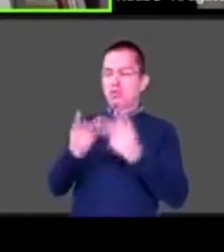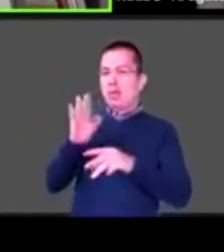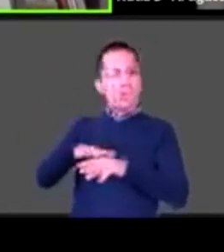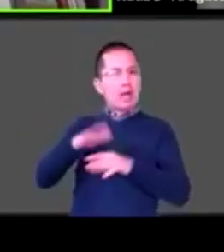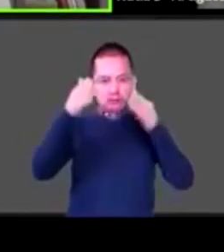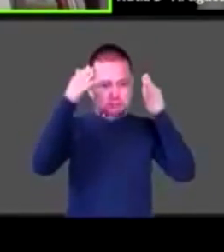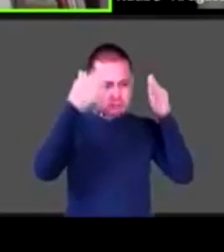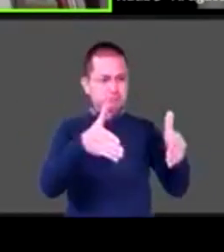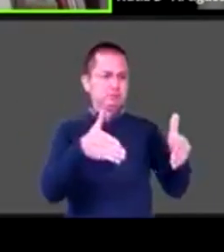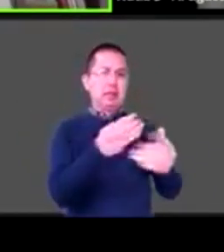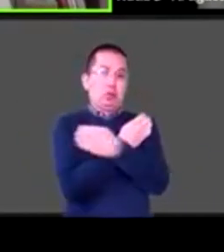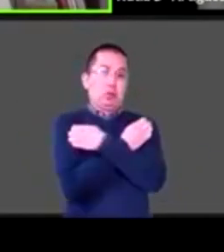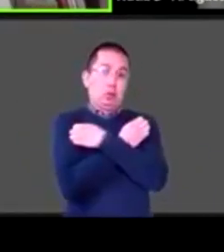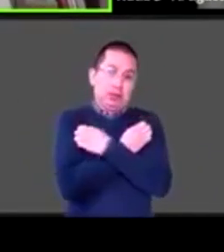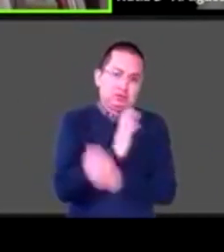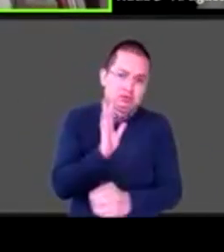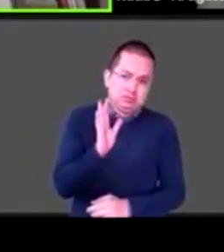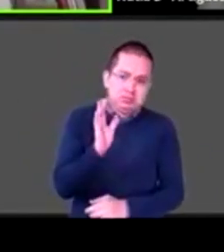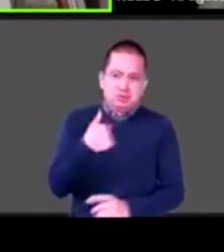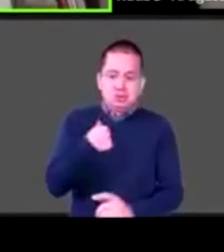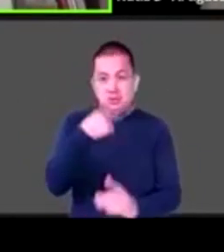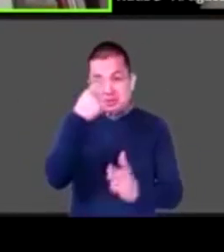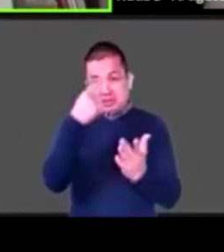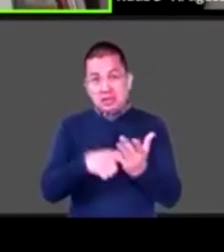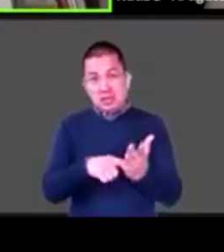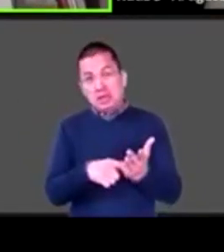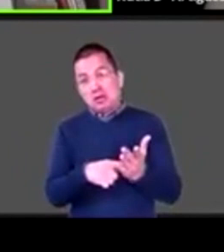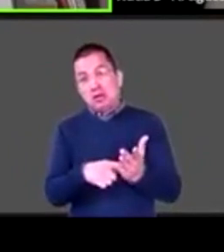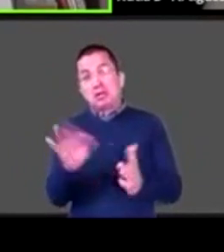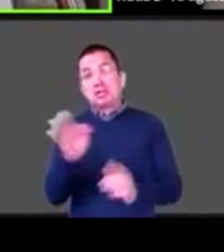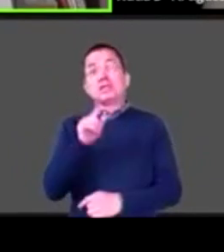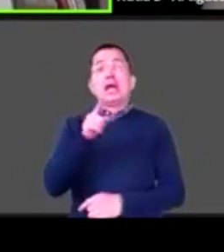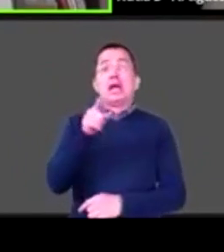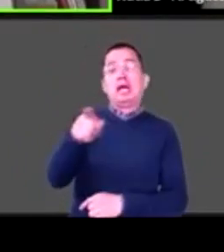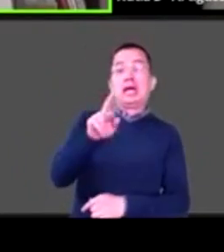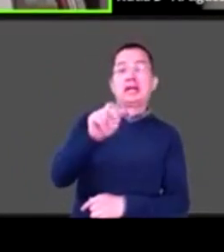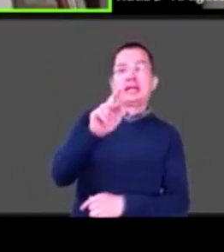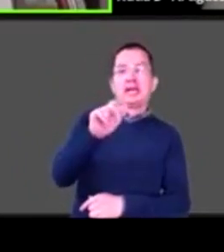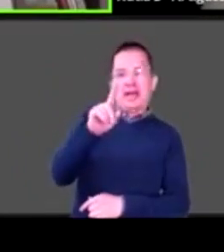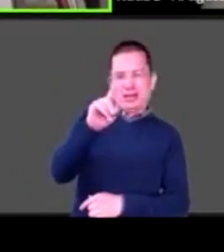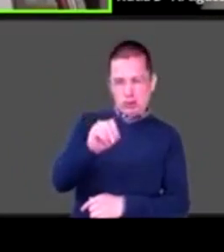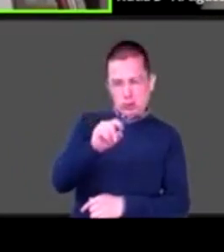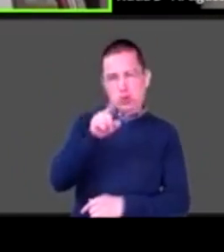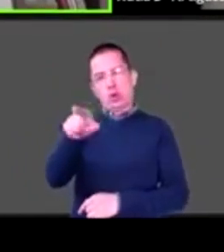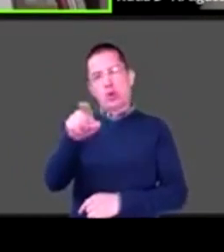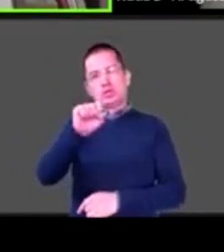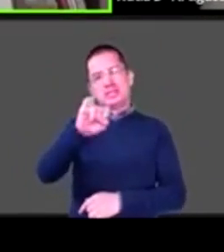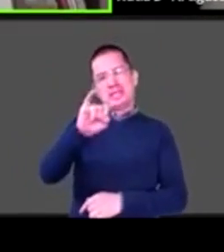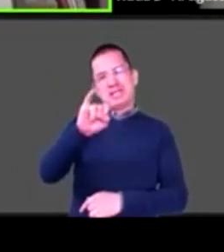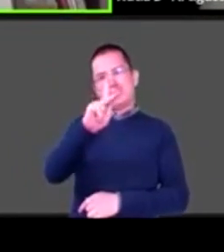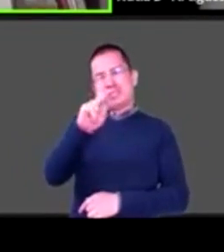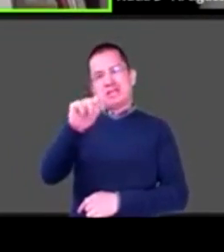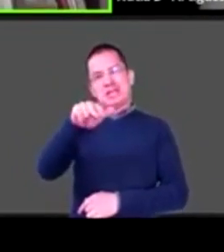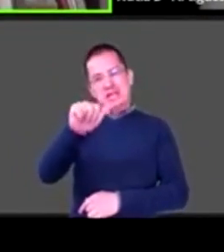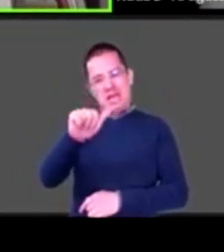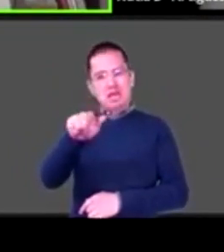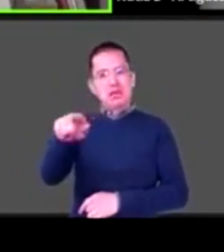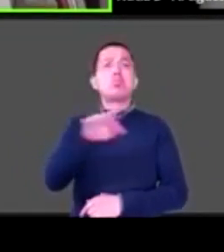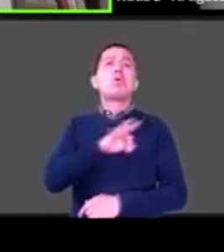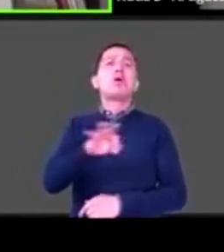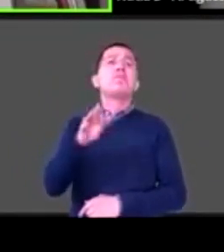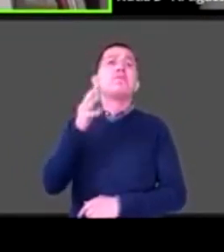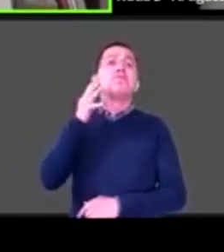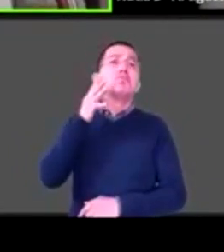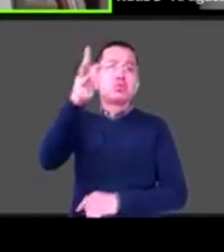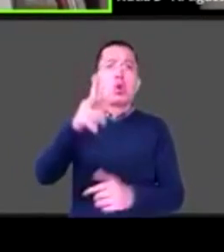yo creo que sería una gran idea para Ricardo y para toda la Secretaría de Educación, y de Disciplina hacer otro conversatorio que esté